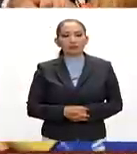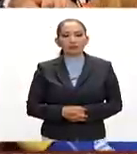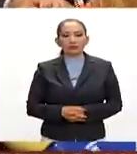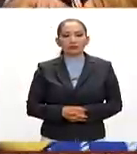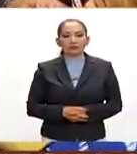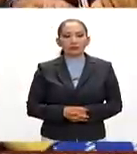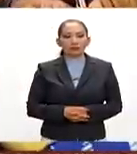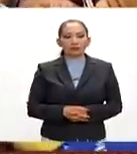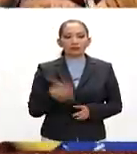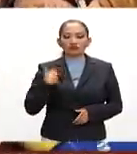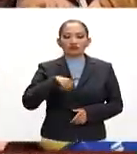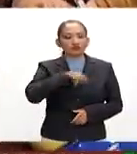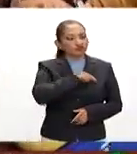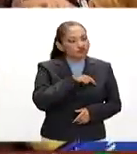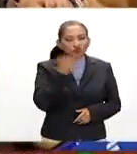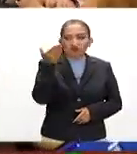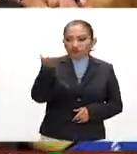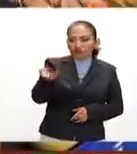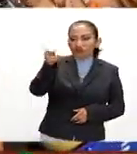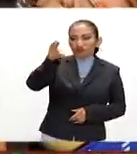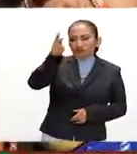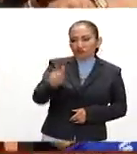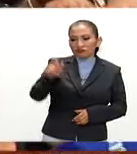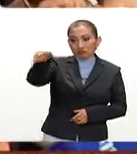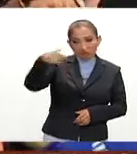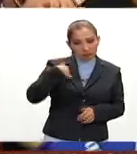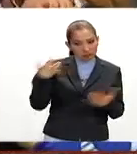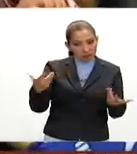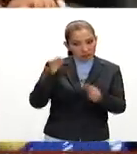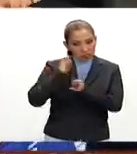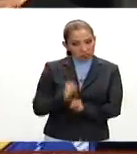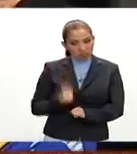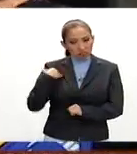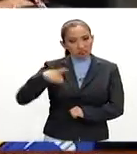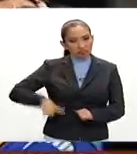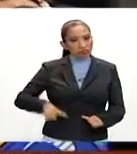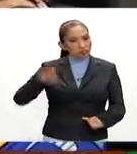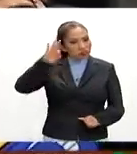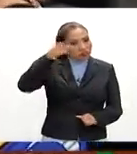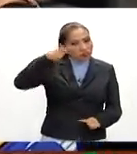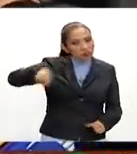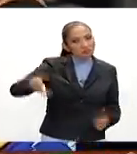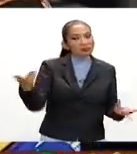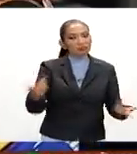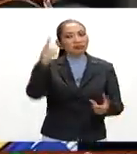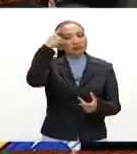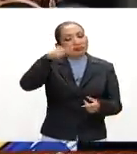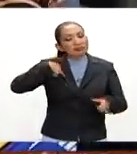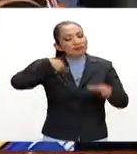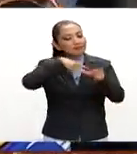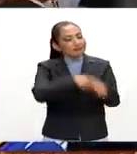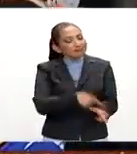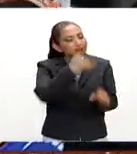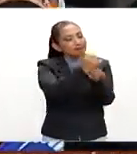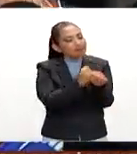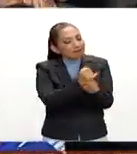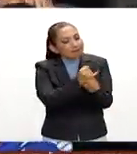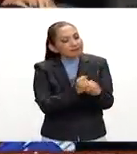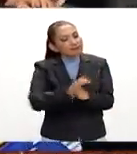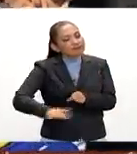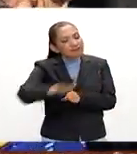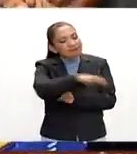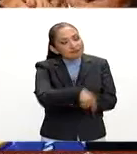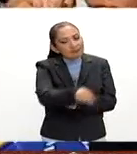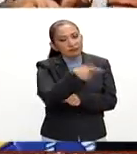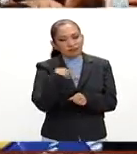Bienvenimos en el PRI la actuación de las autoridades federales para que continúen las investigaciones